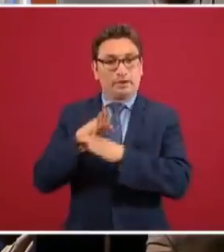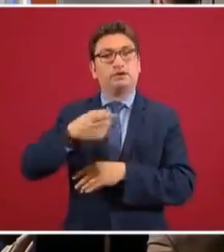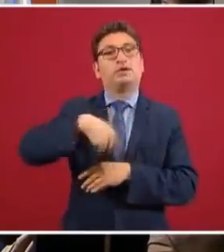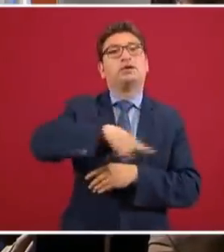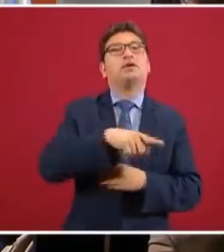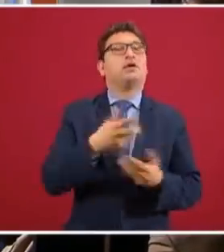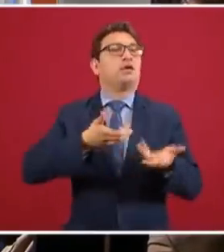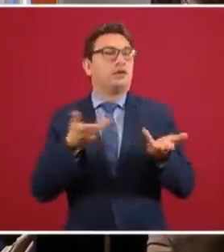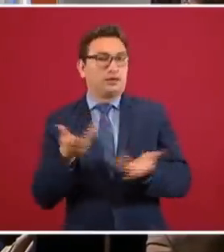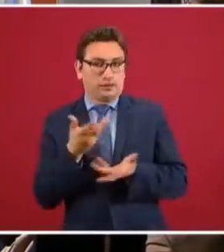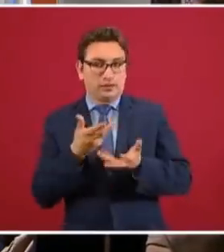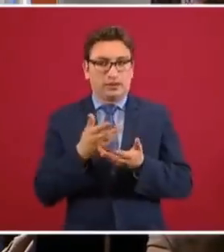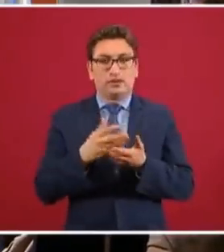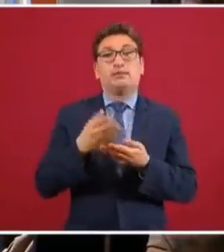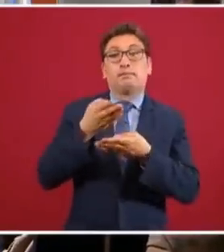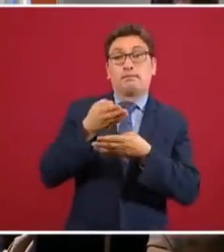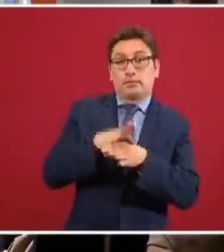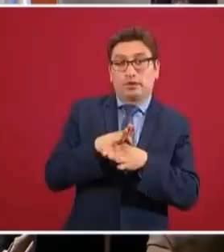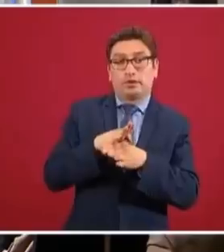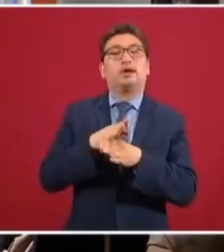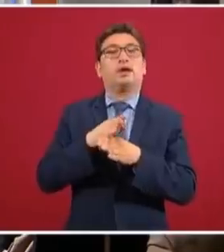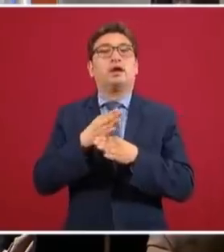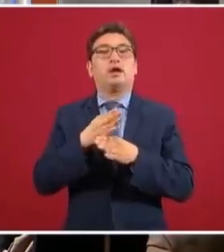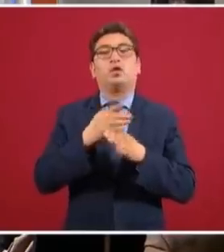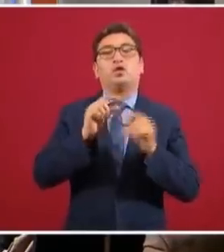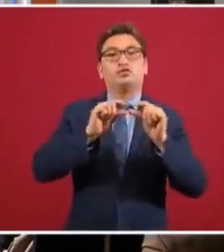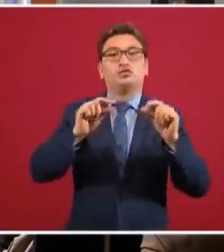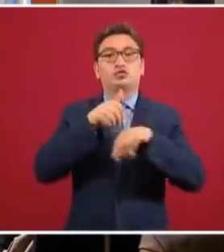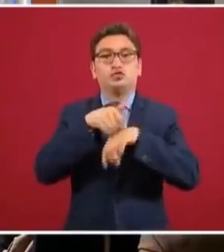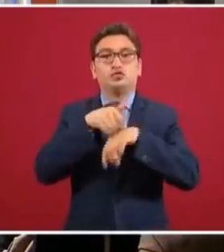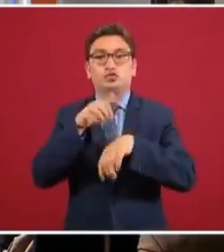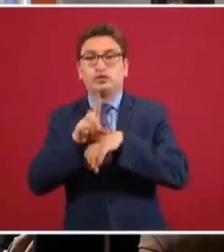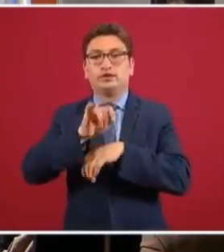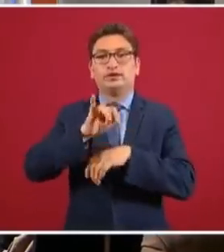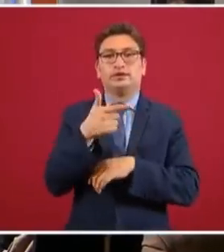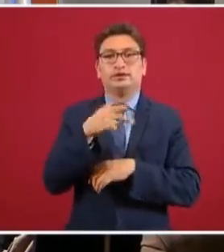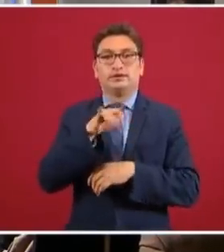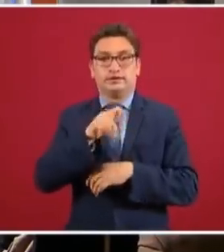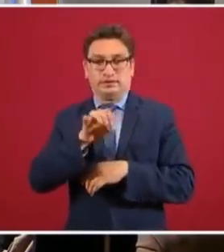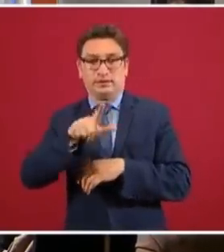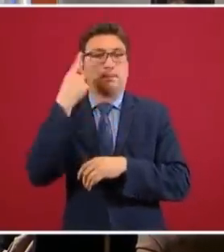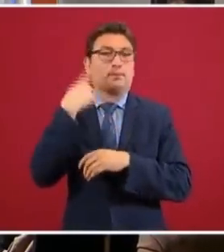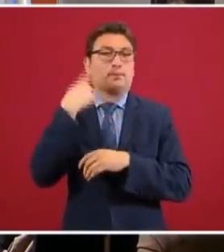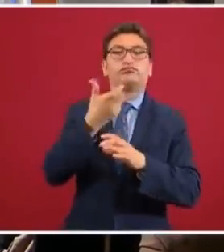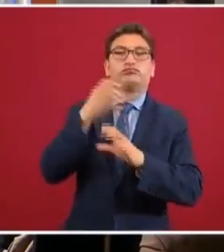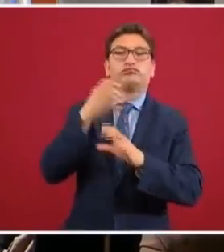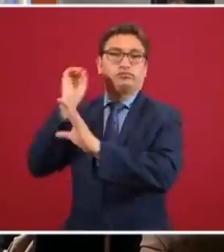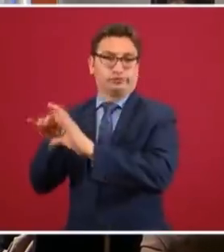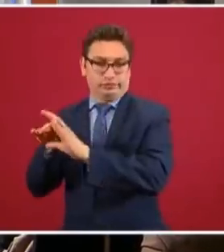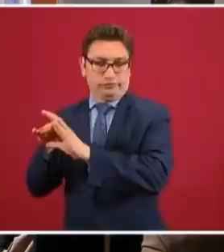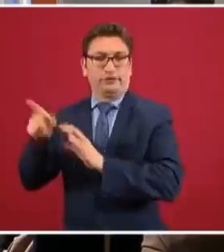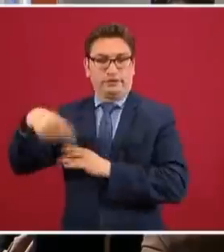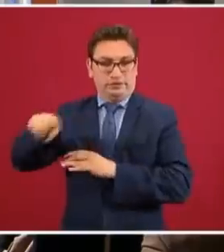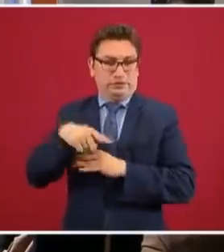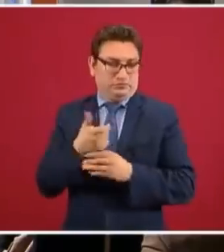van a hacer es crear cuentas digitales, cuentas digitales a cada acreditado para hacer la transferencia de estos